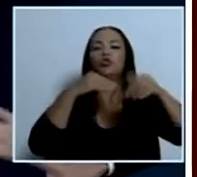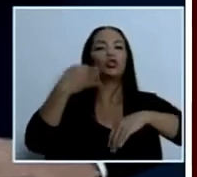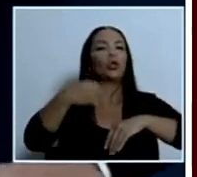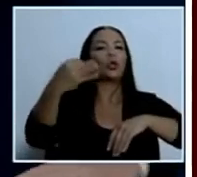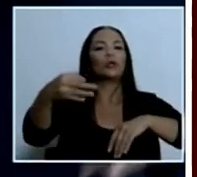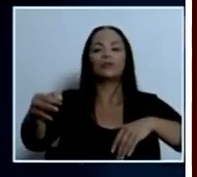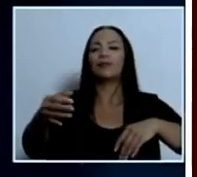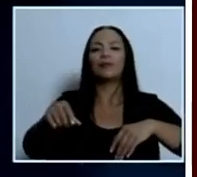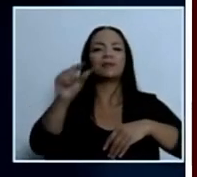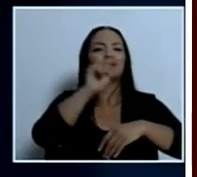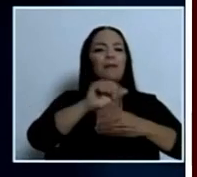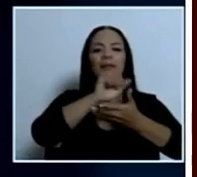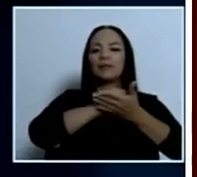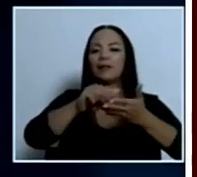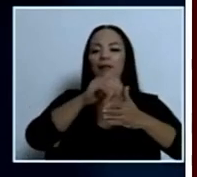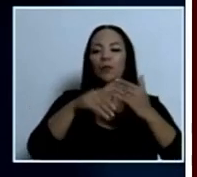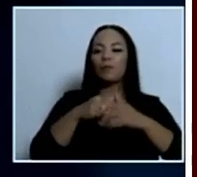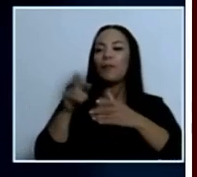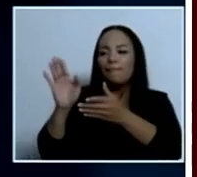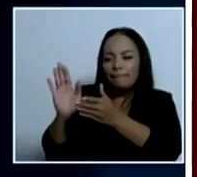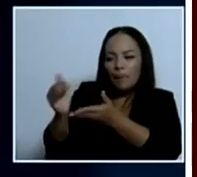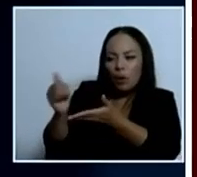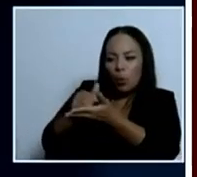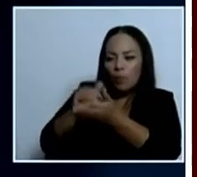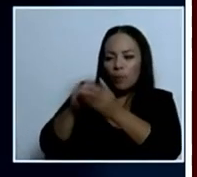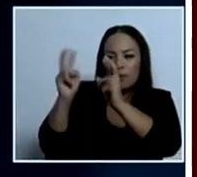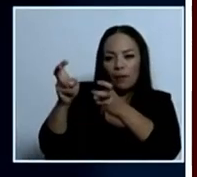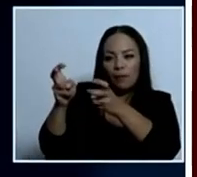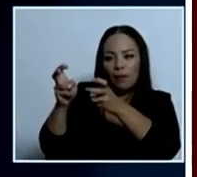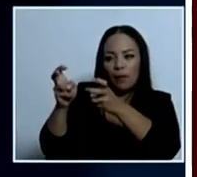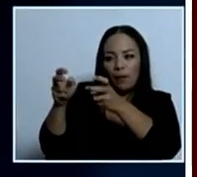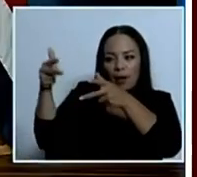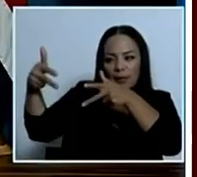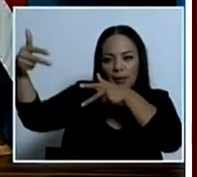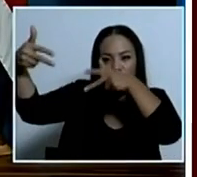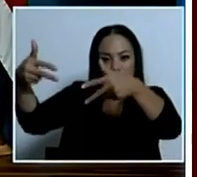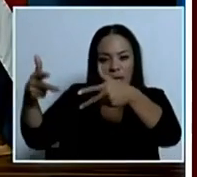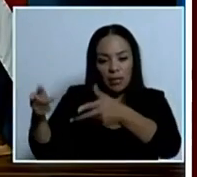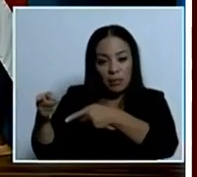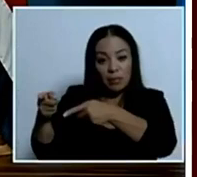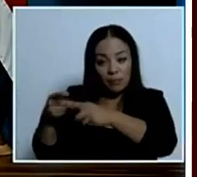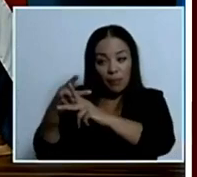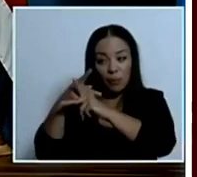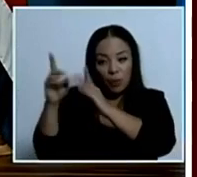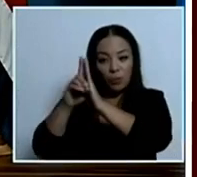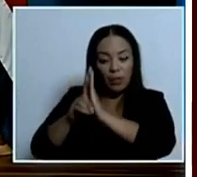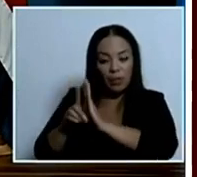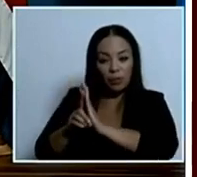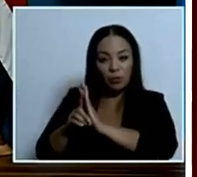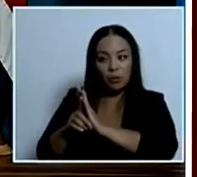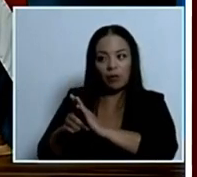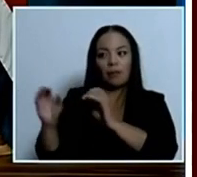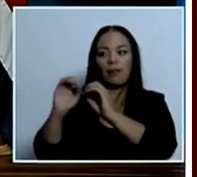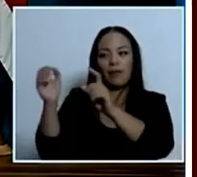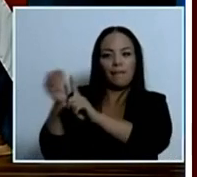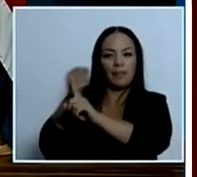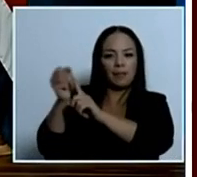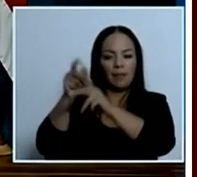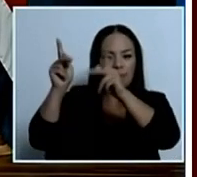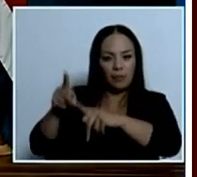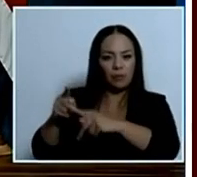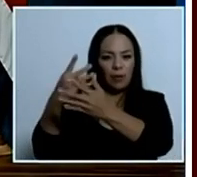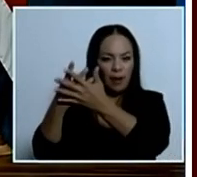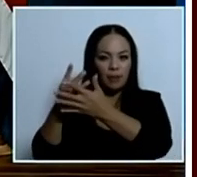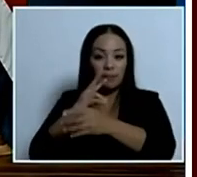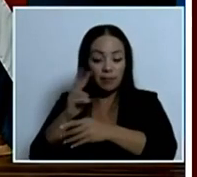pero viéndolo a las cámaras es para proteger los derechos de los que Dios guarde vayan a maltratar a un privado de libertad